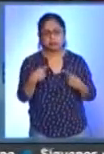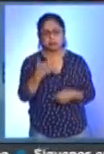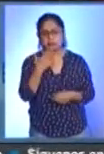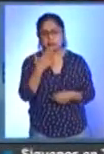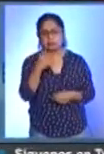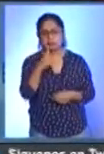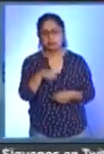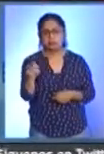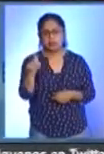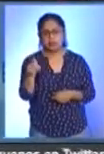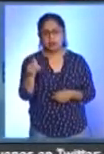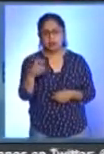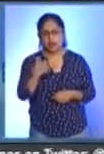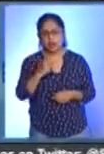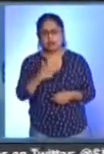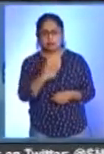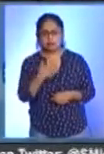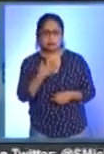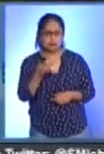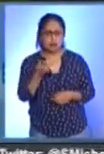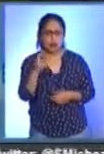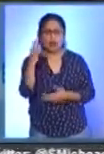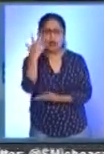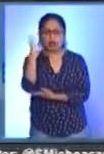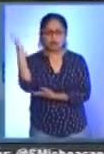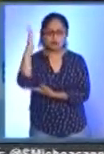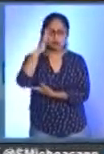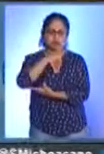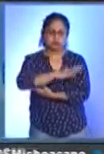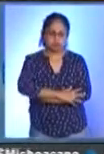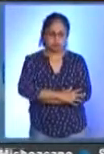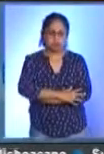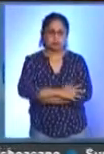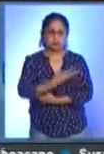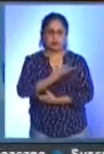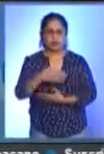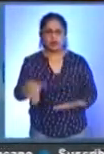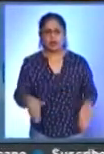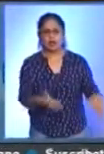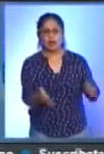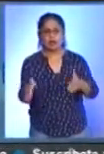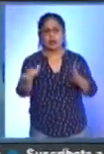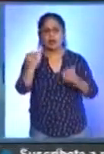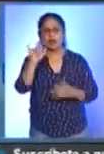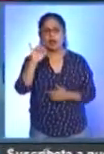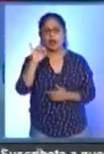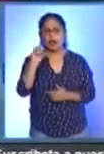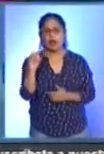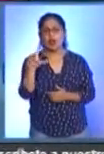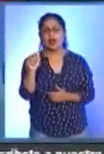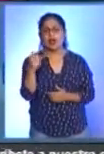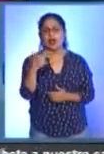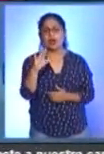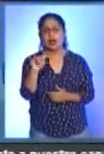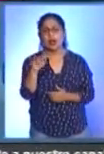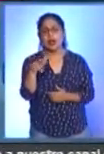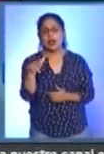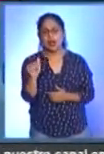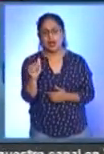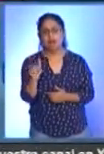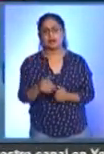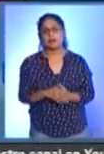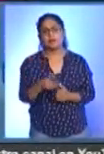ciertos incidentes muy leves, como la caída de un árbol ahí en el tramo carretero Ario de Rosario de la Huacana, en el kilómetro 76,